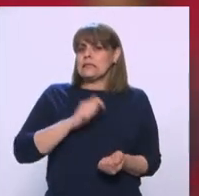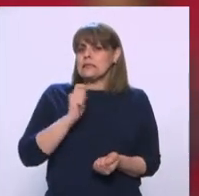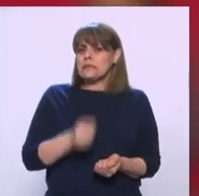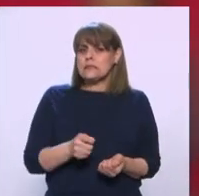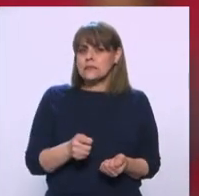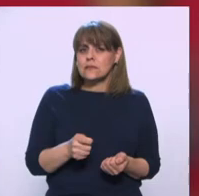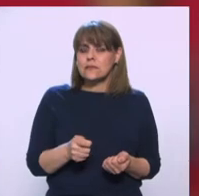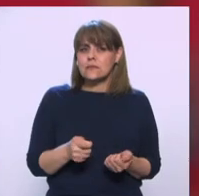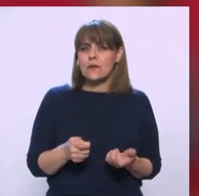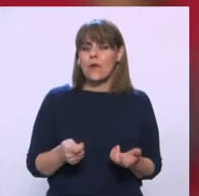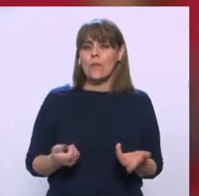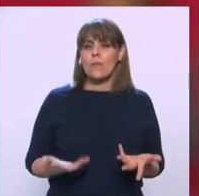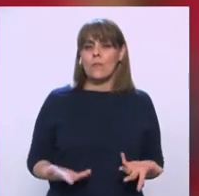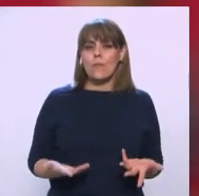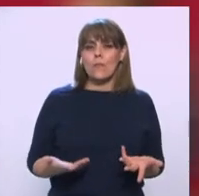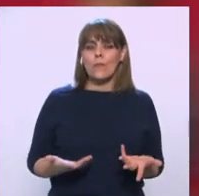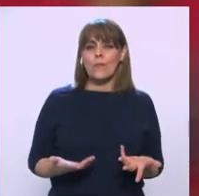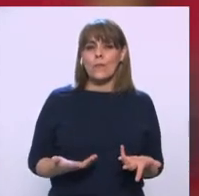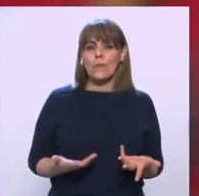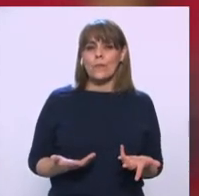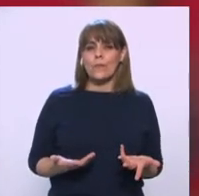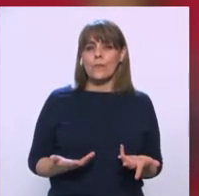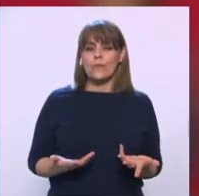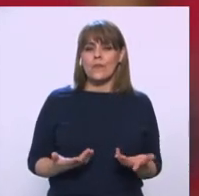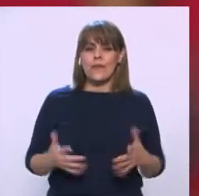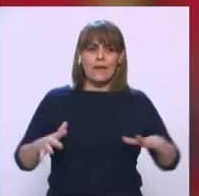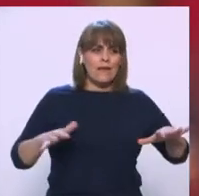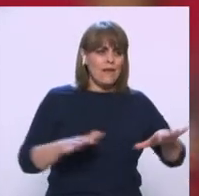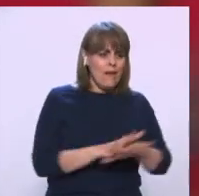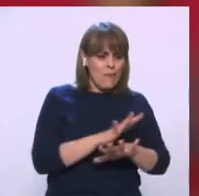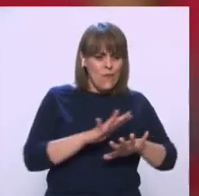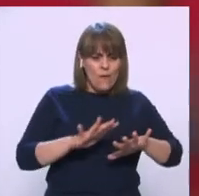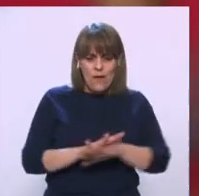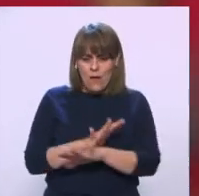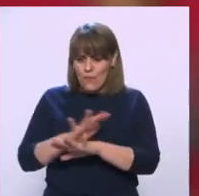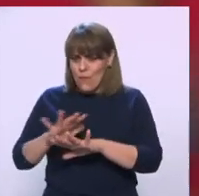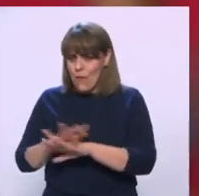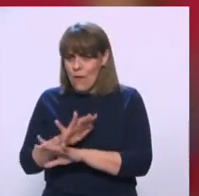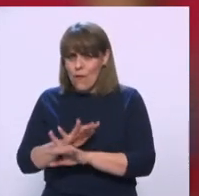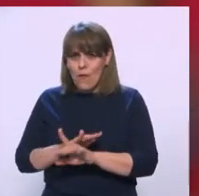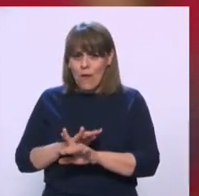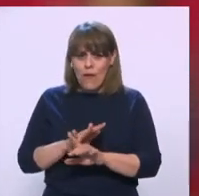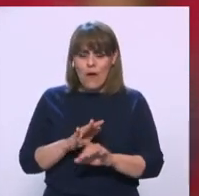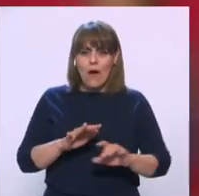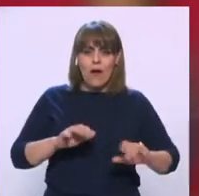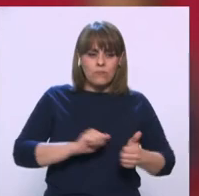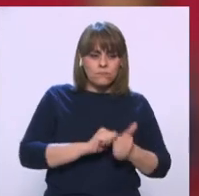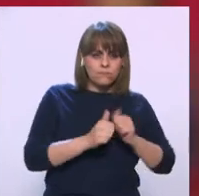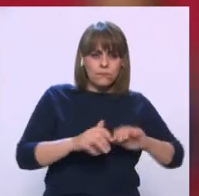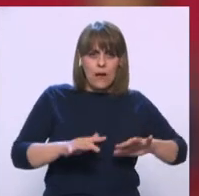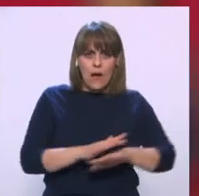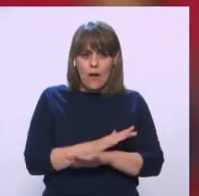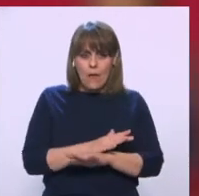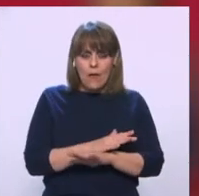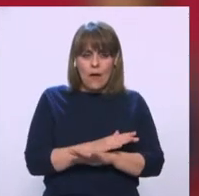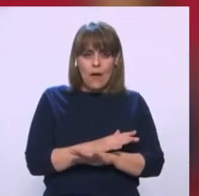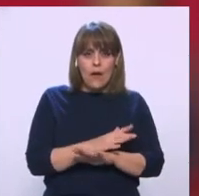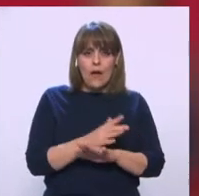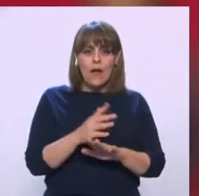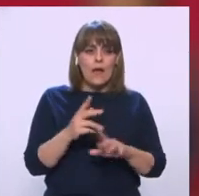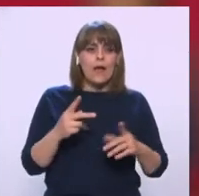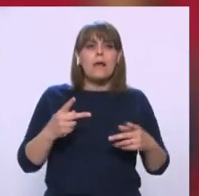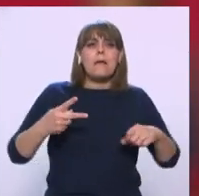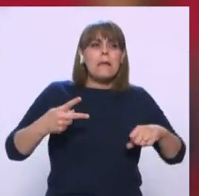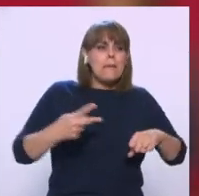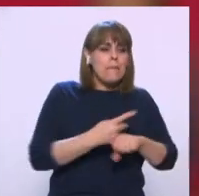los cambios que se están llevando a cabo y las reacciones que se